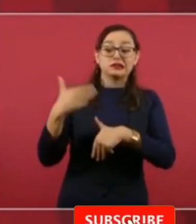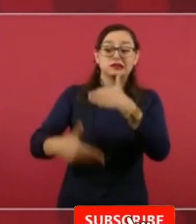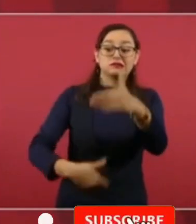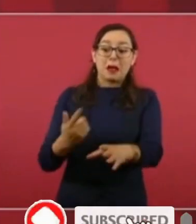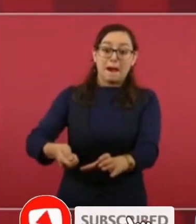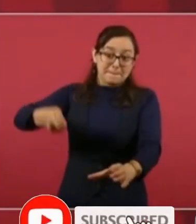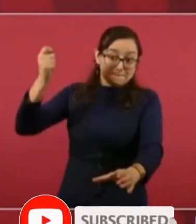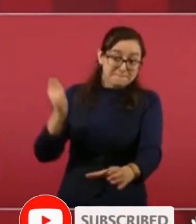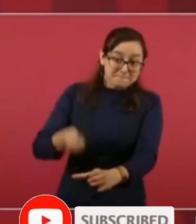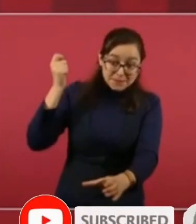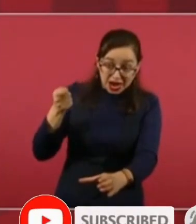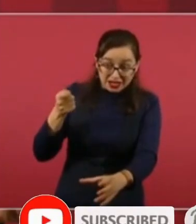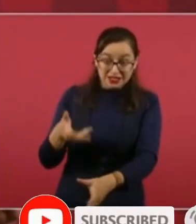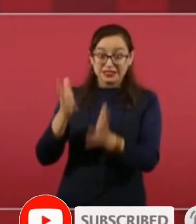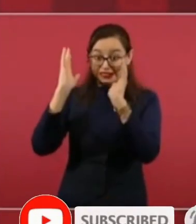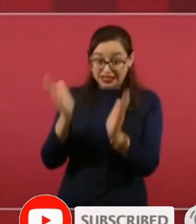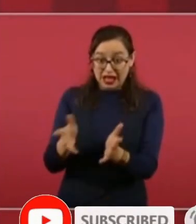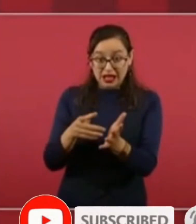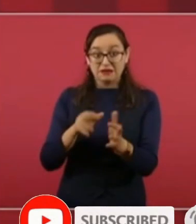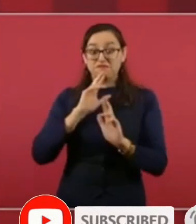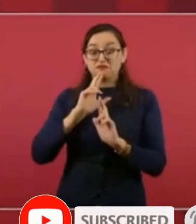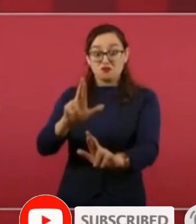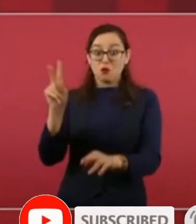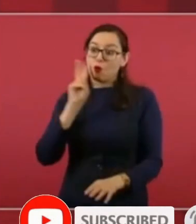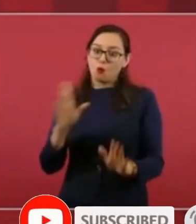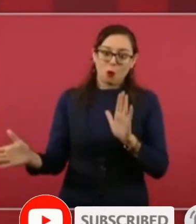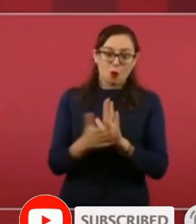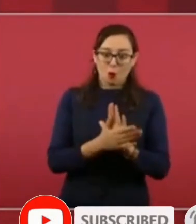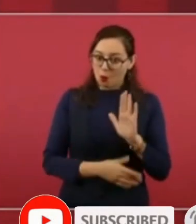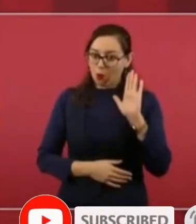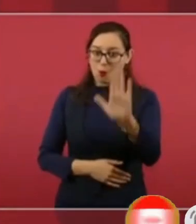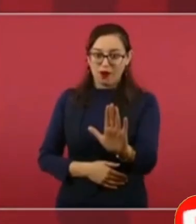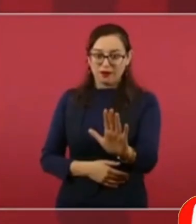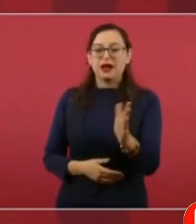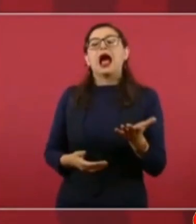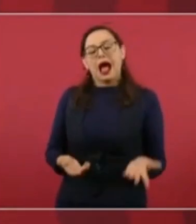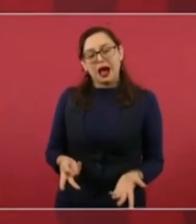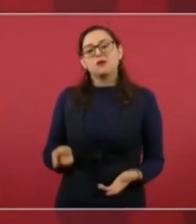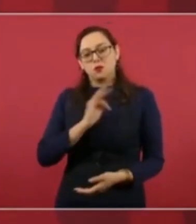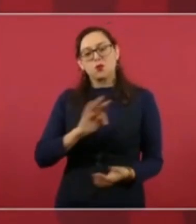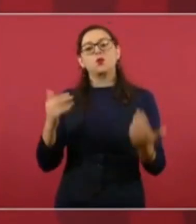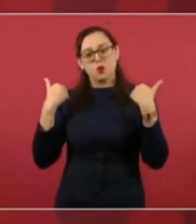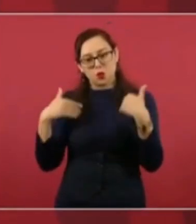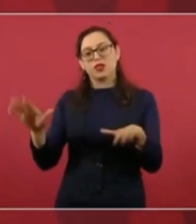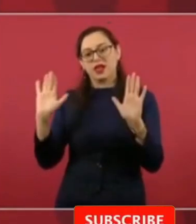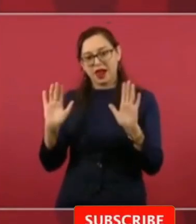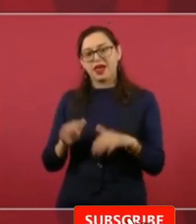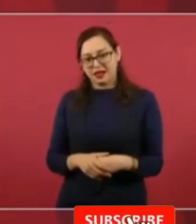cuando tengamos pruebas elementos nosotros